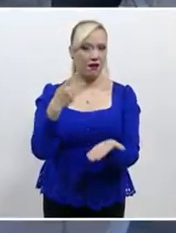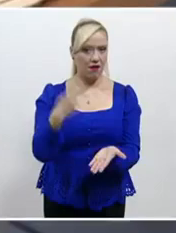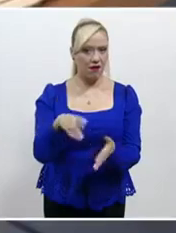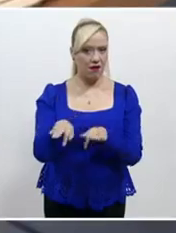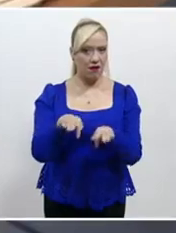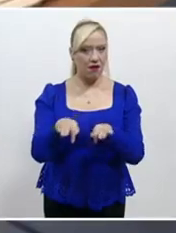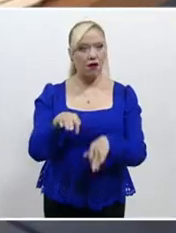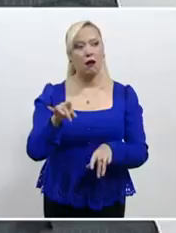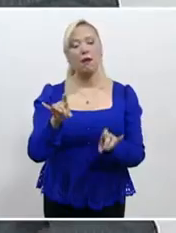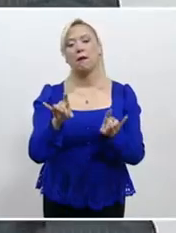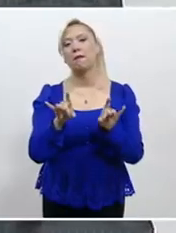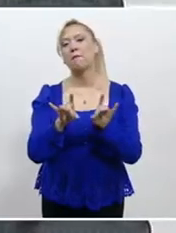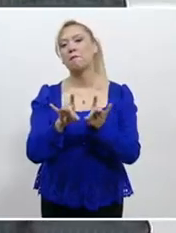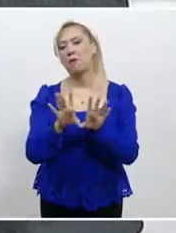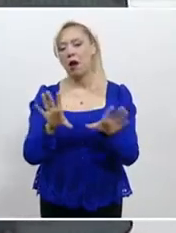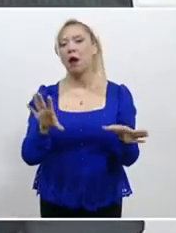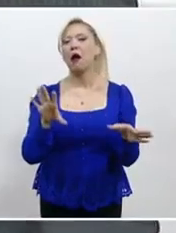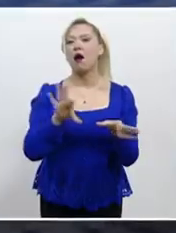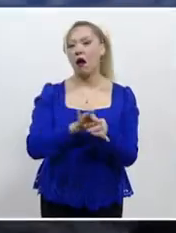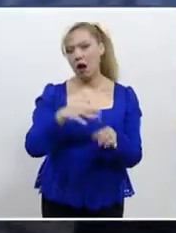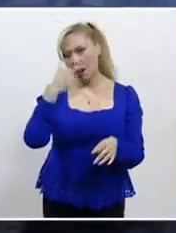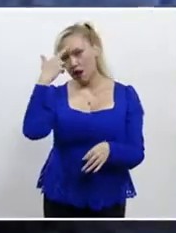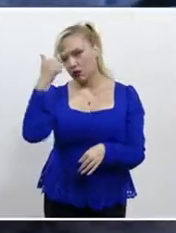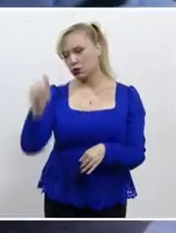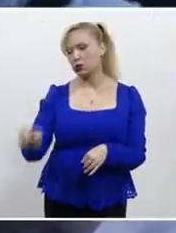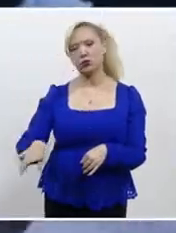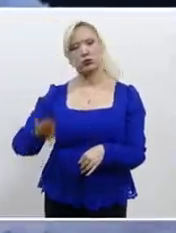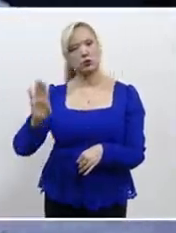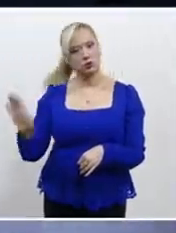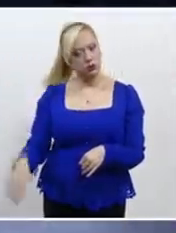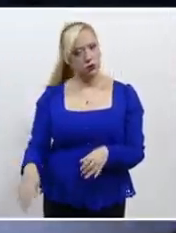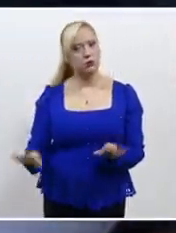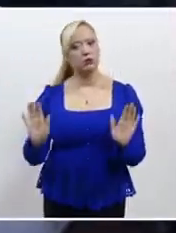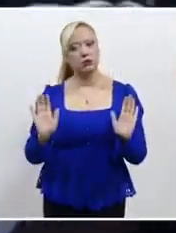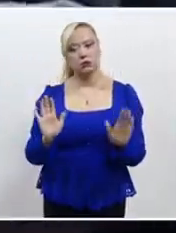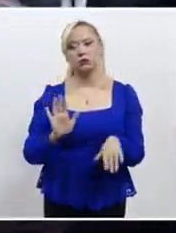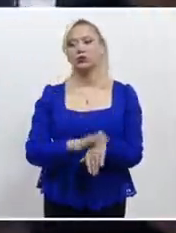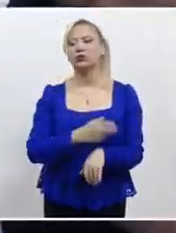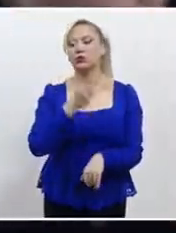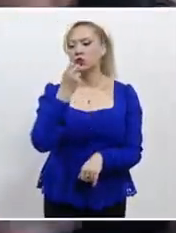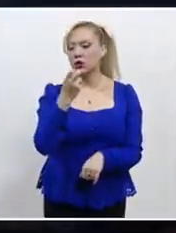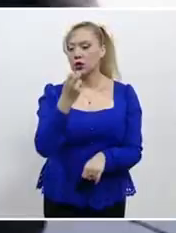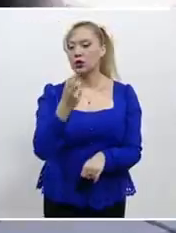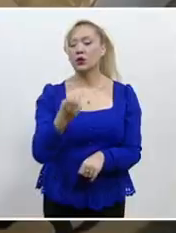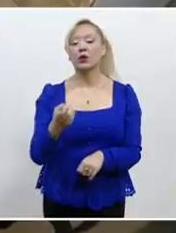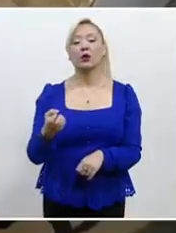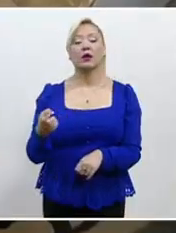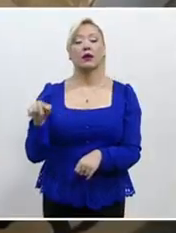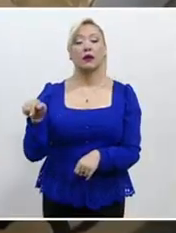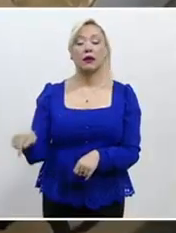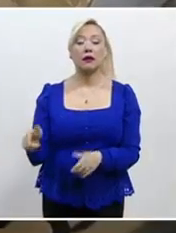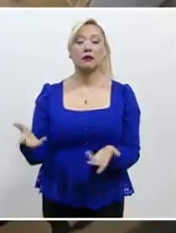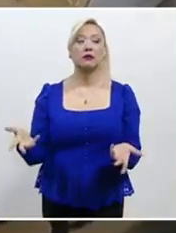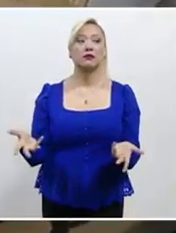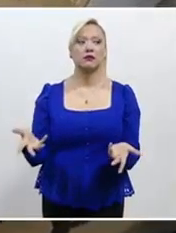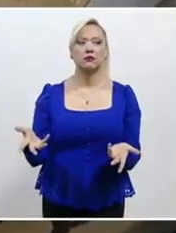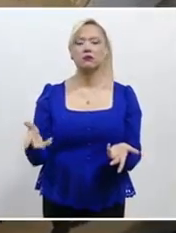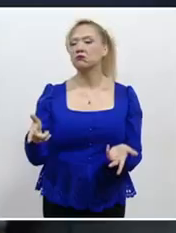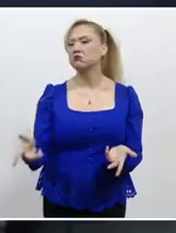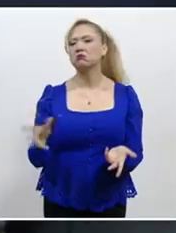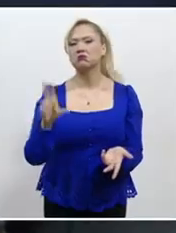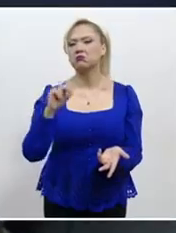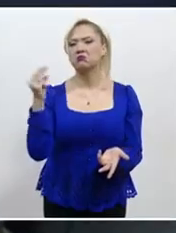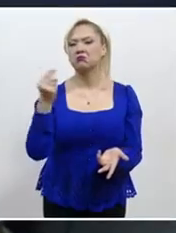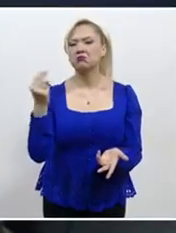cuando sean acordes con la naturaleza de la acción, por lo que, en el caso en cuestión, está exento de